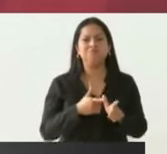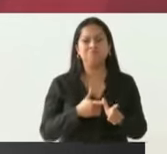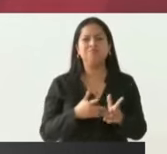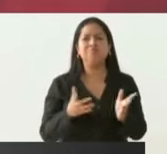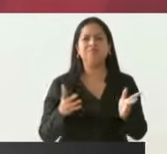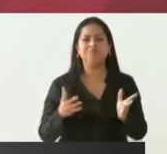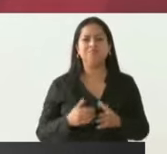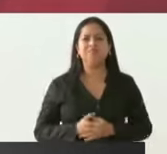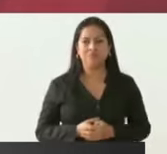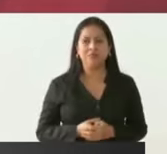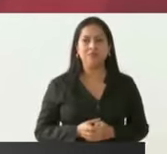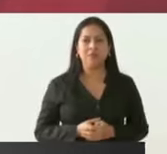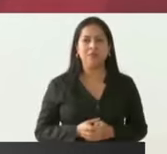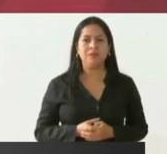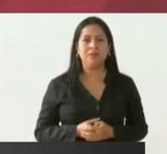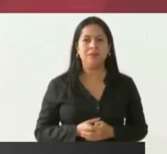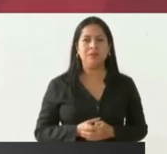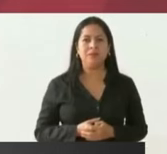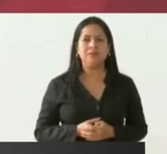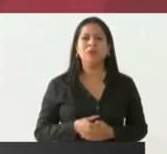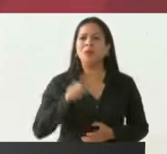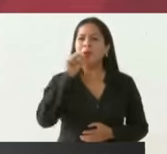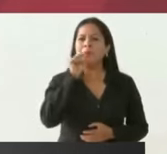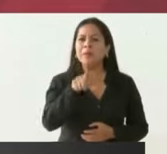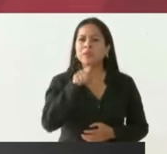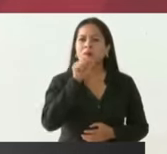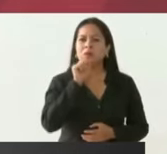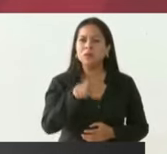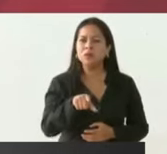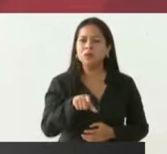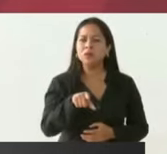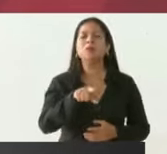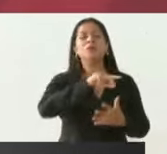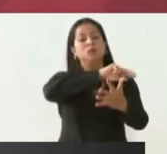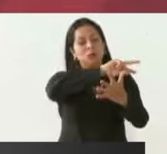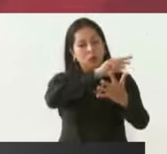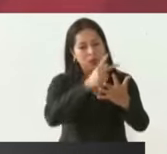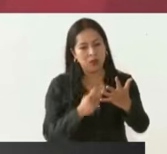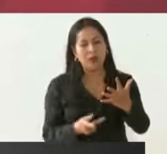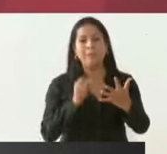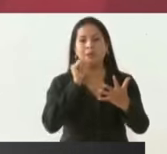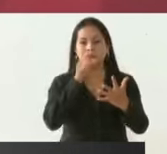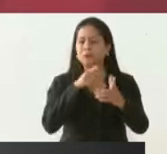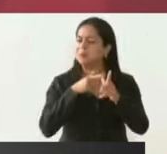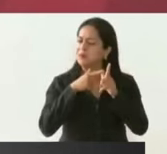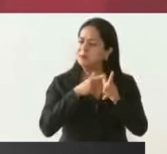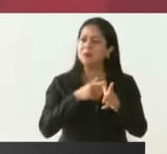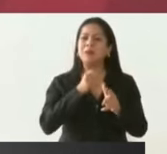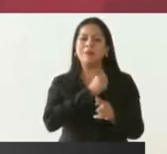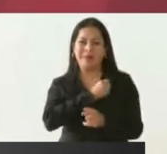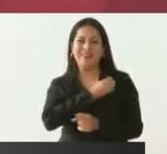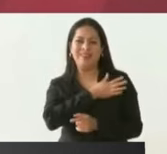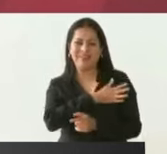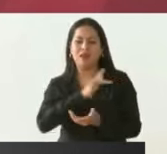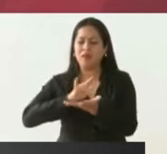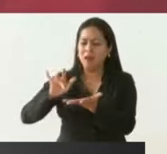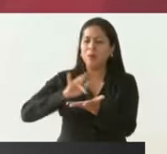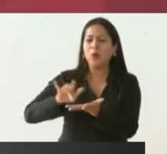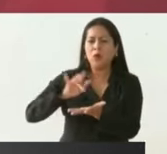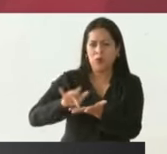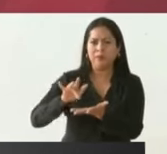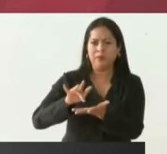los mismos programas de bienestar, de apoyo